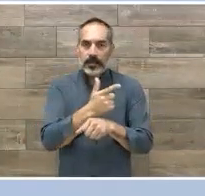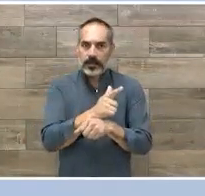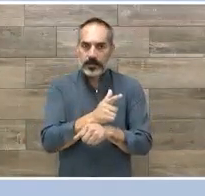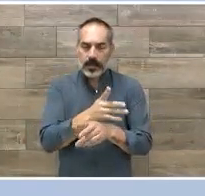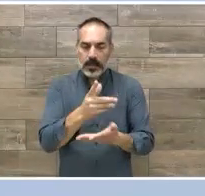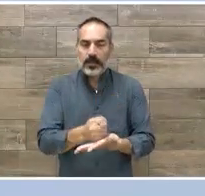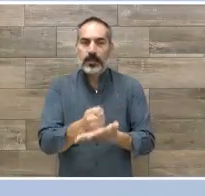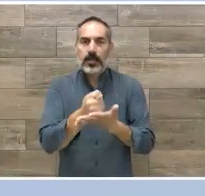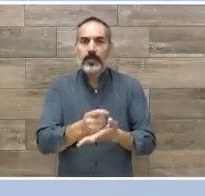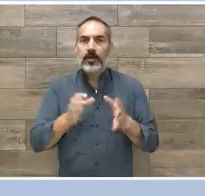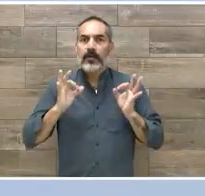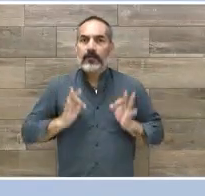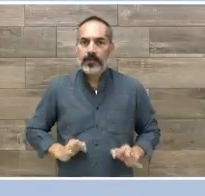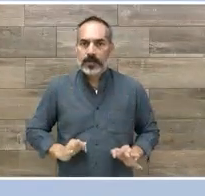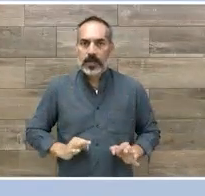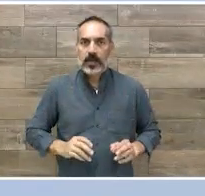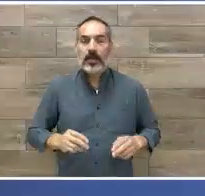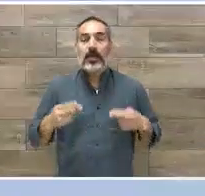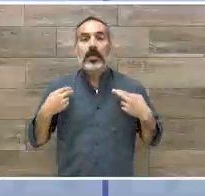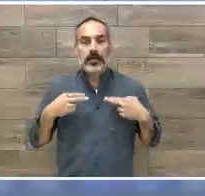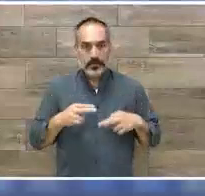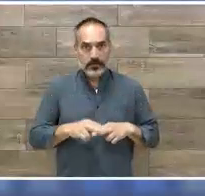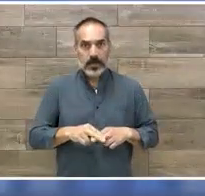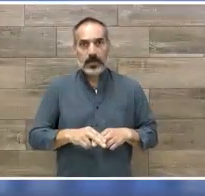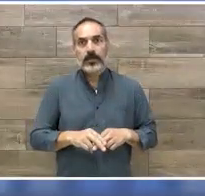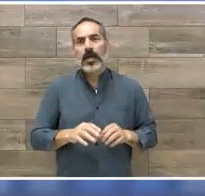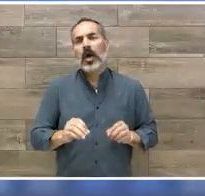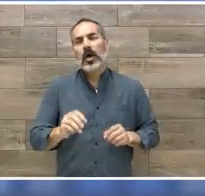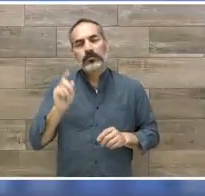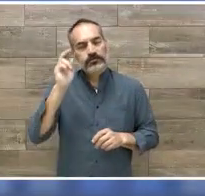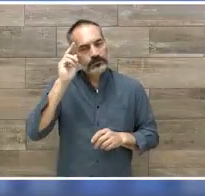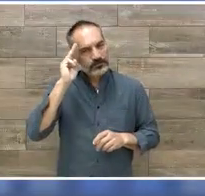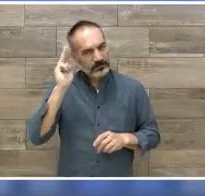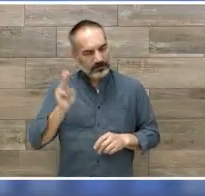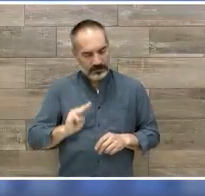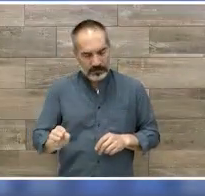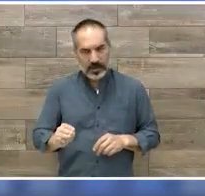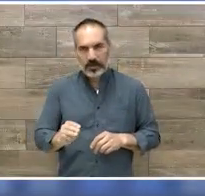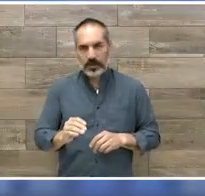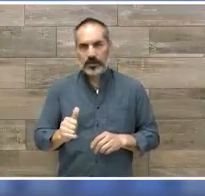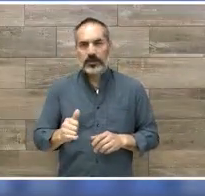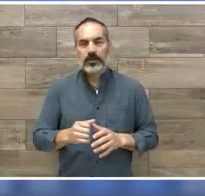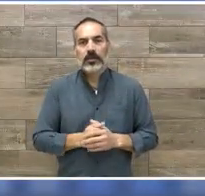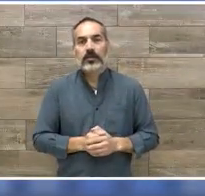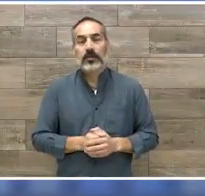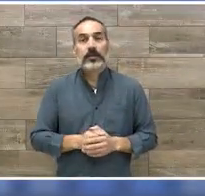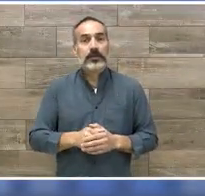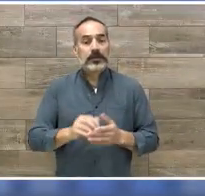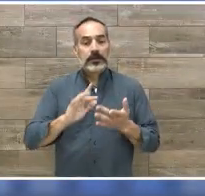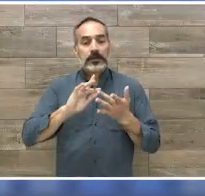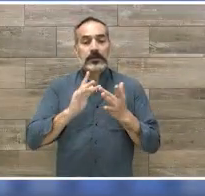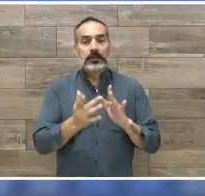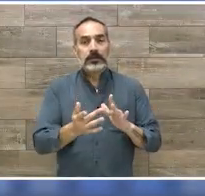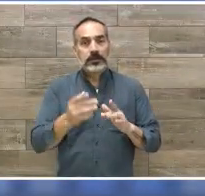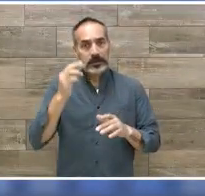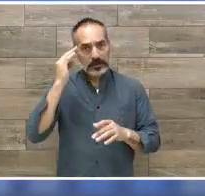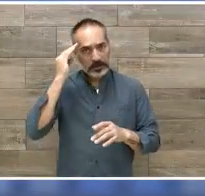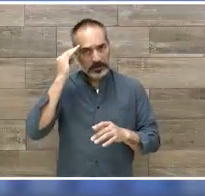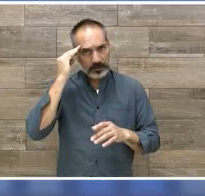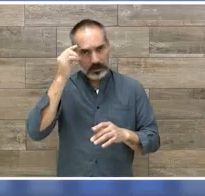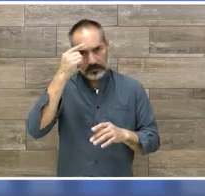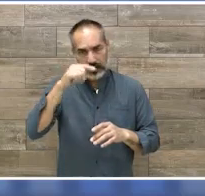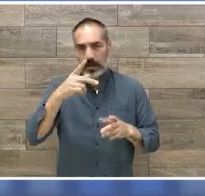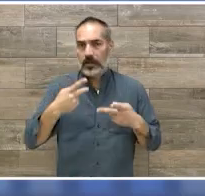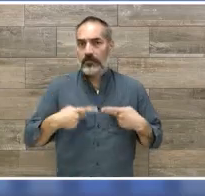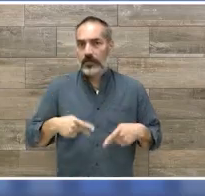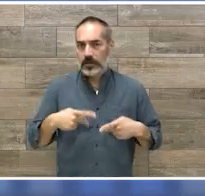física y maestra en neurorehabilitación con especialidad en terapia ocupacional. Egresada del Centro Mexicano Universitario